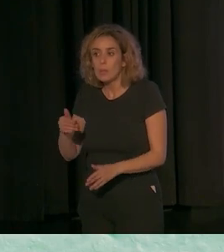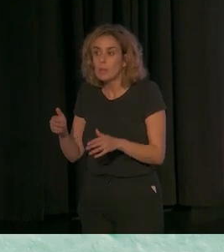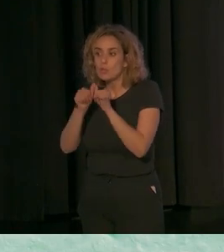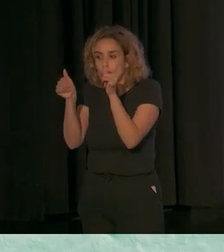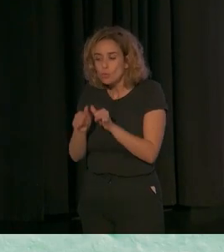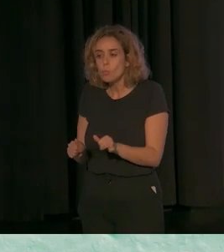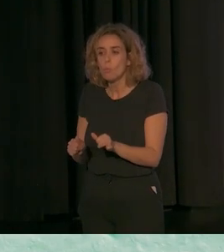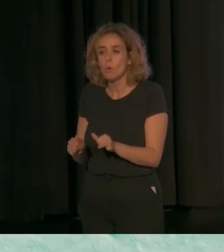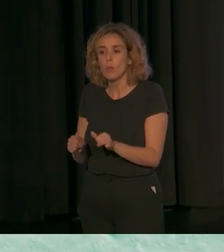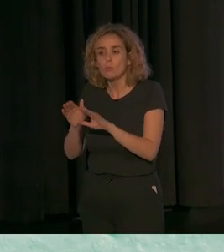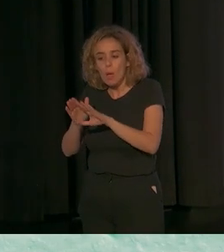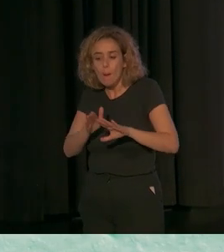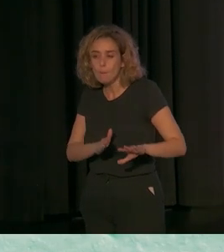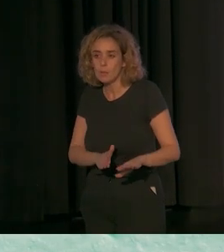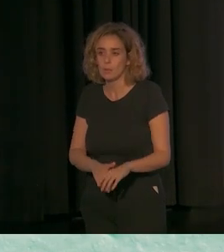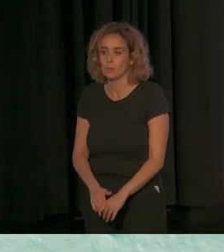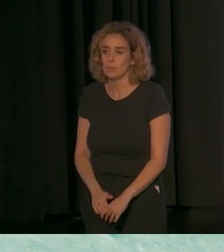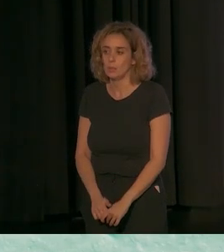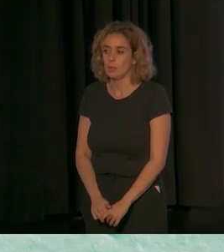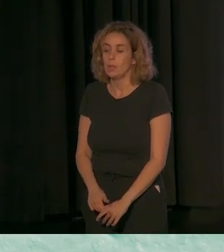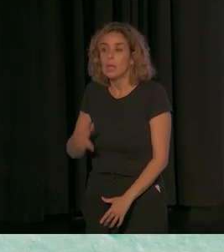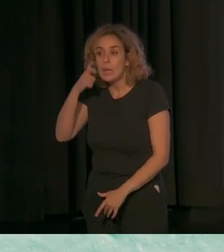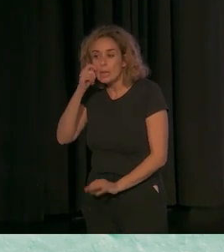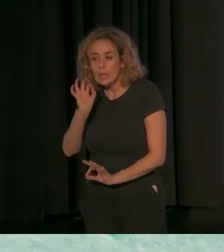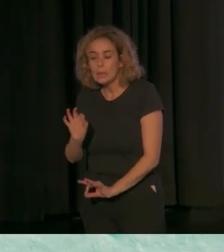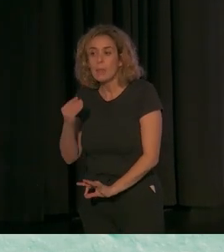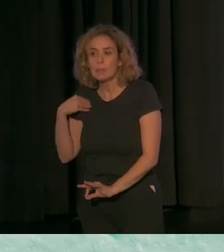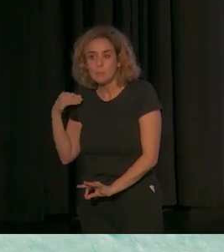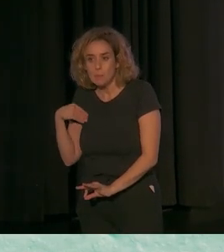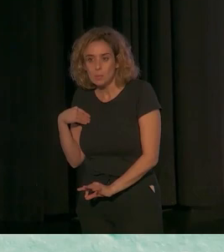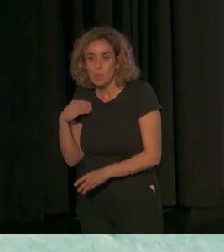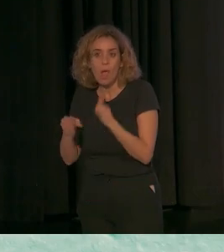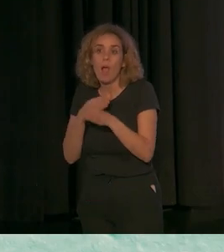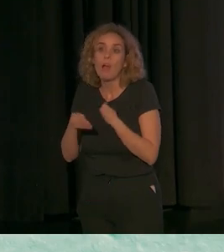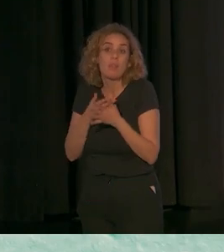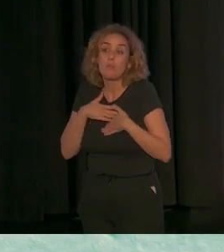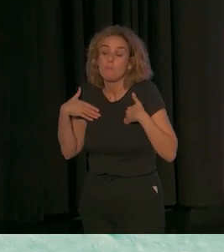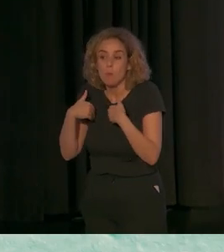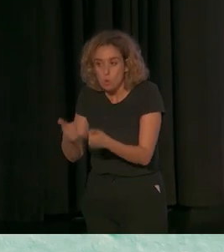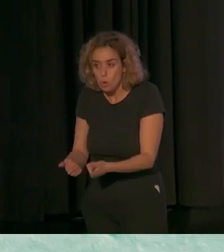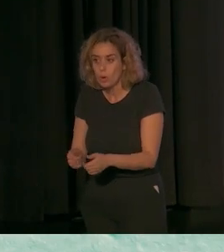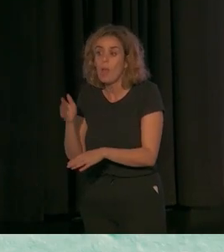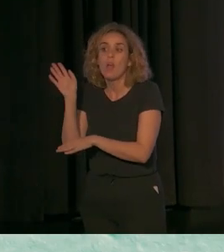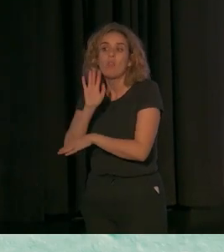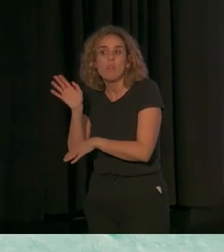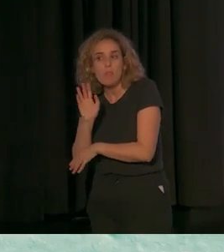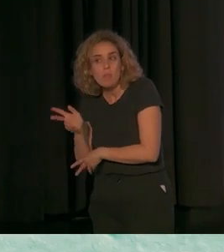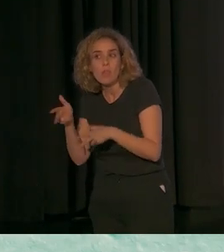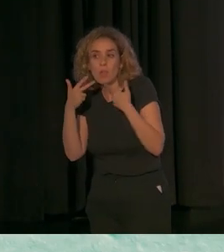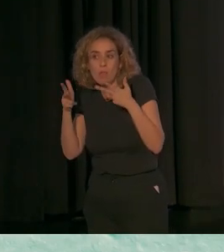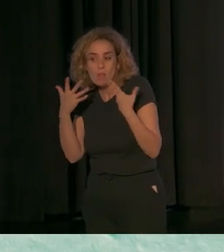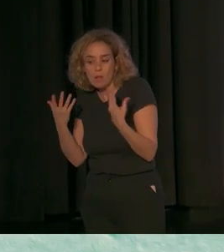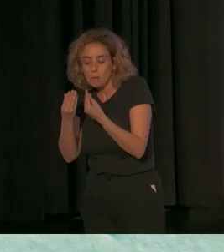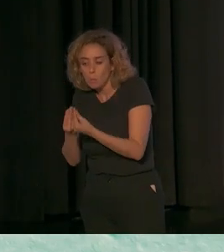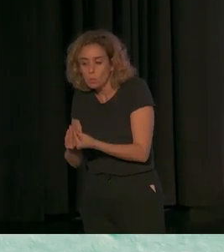modelos y de estas realidades y hacer lo que les apetece. Ir al cine, correr juntos, lo que sea. En